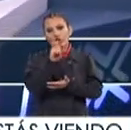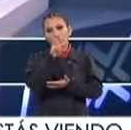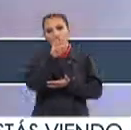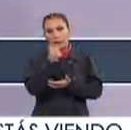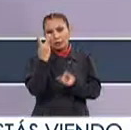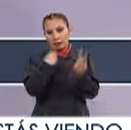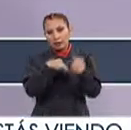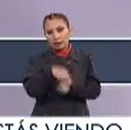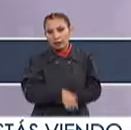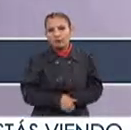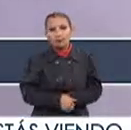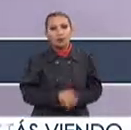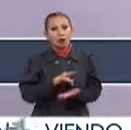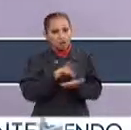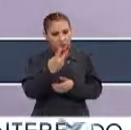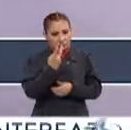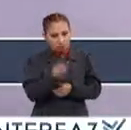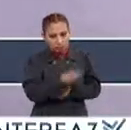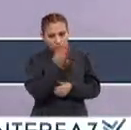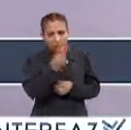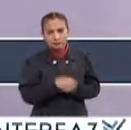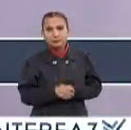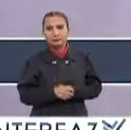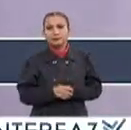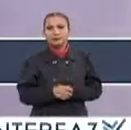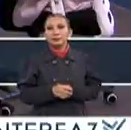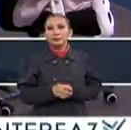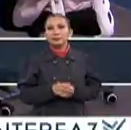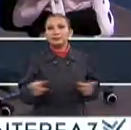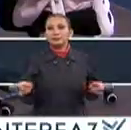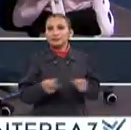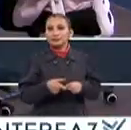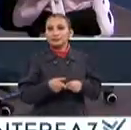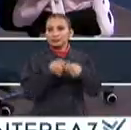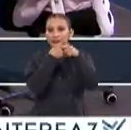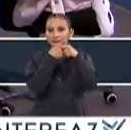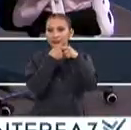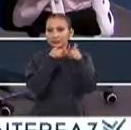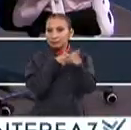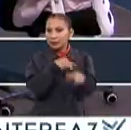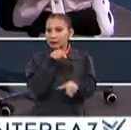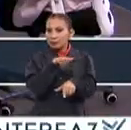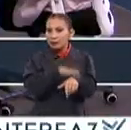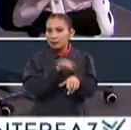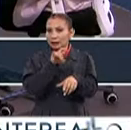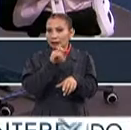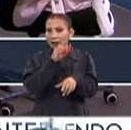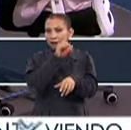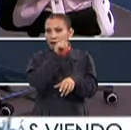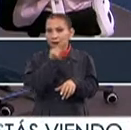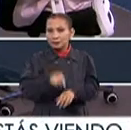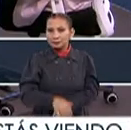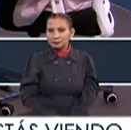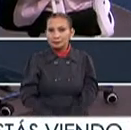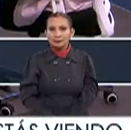doctora por haber estado con nosotros Al Gracias a ustedes Gracias doctora Pues hacemos una breve pausa Y seguimos con más en Interfaz